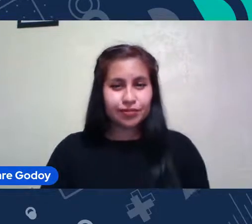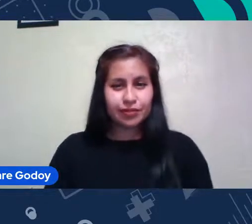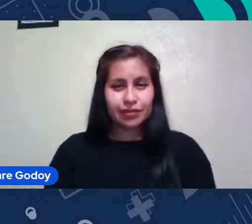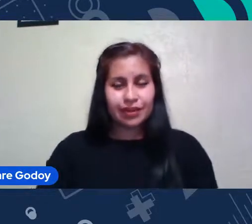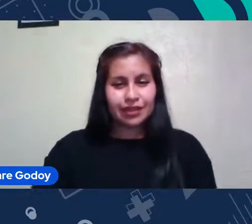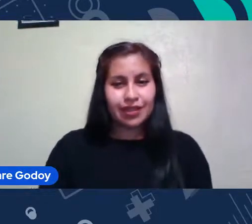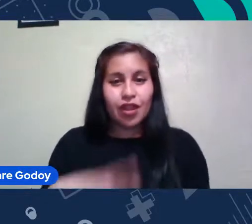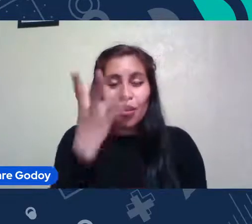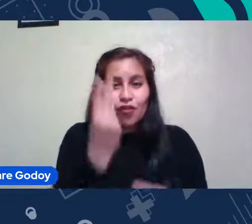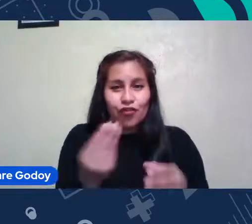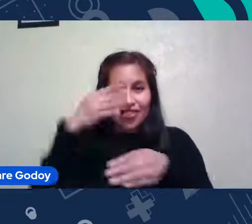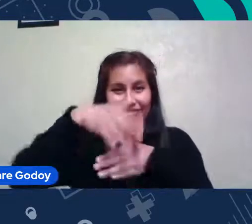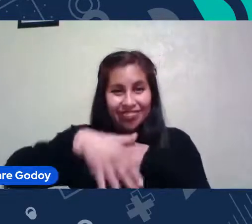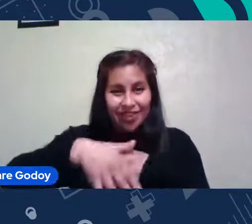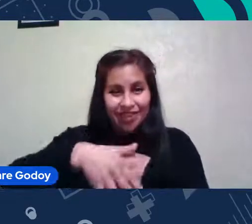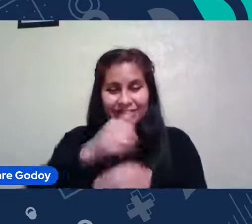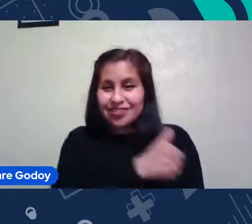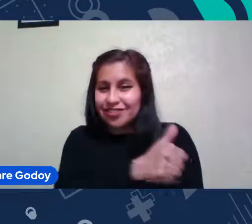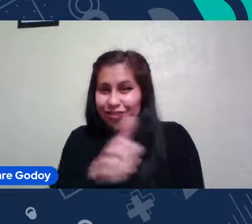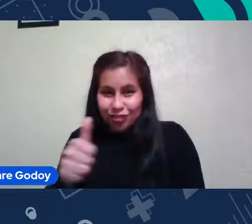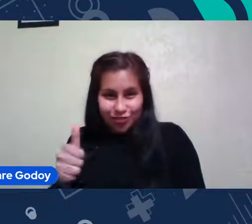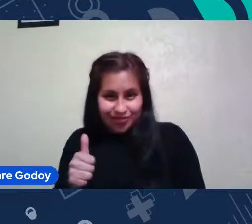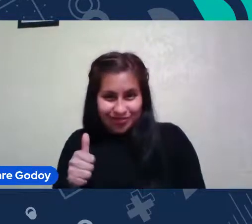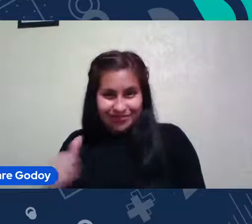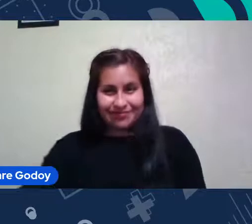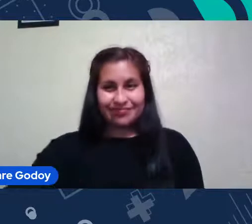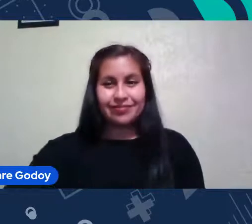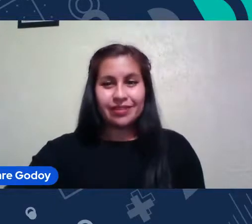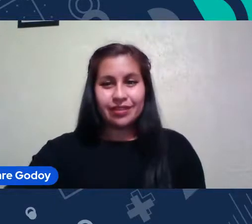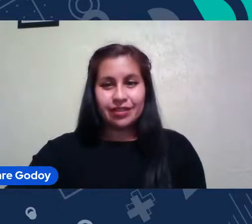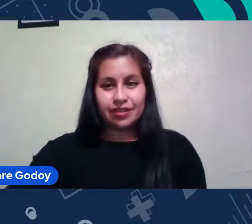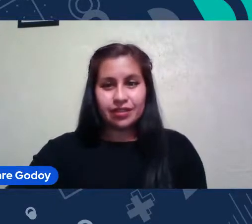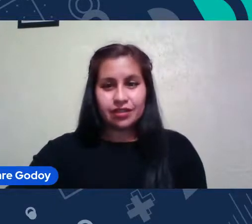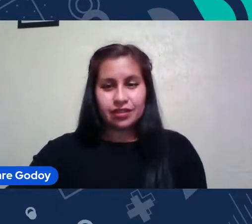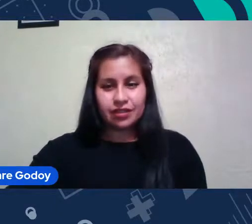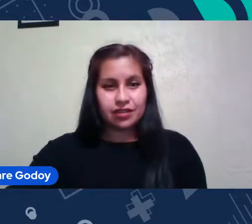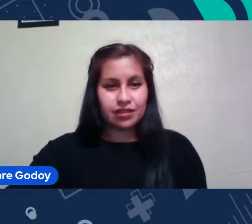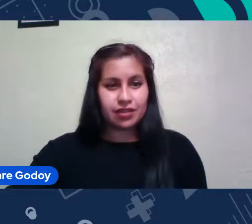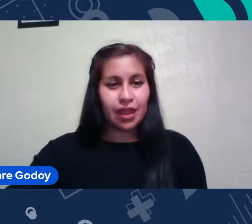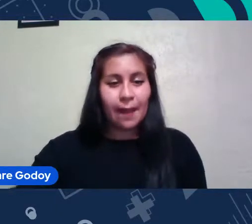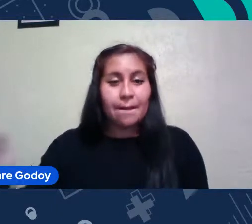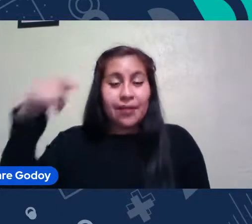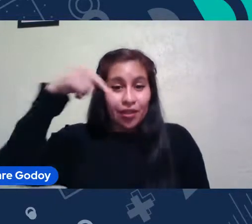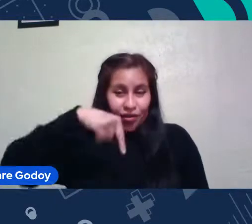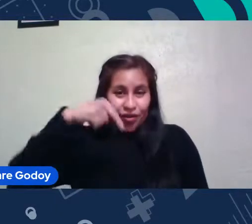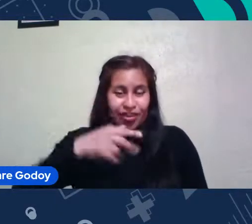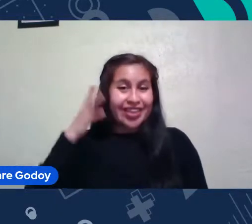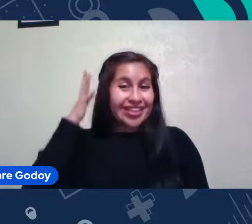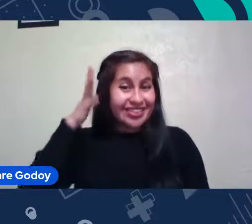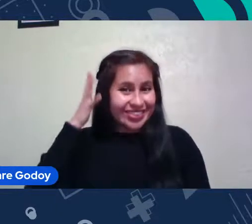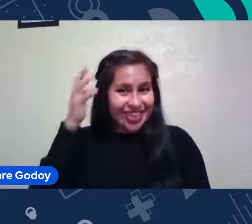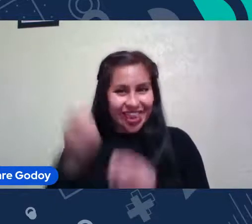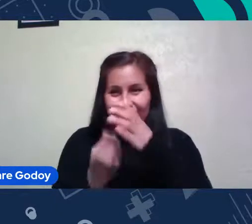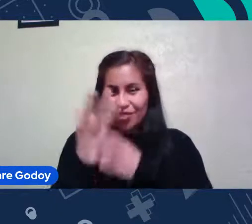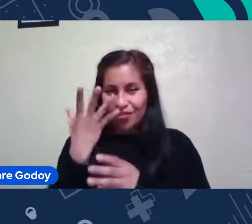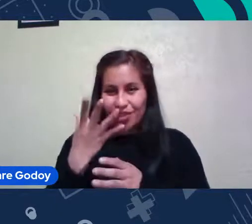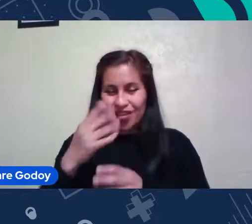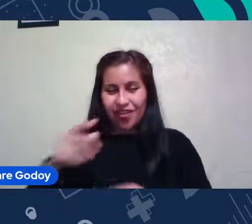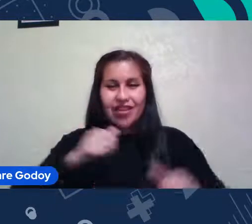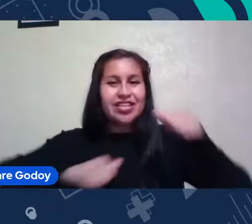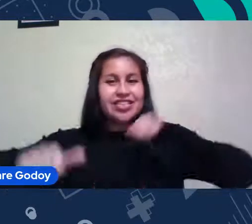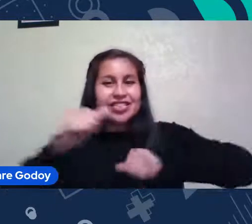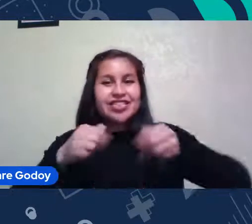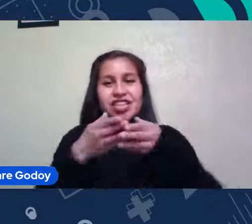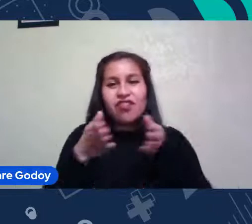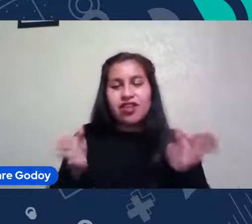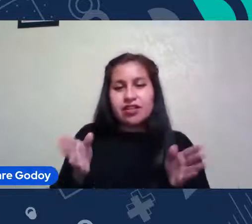Buenas tardes a todas y todos. Estamos presentes en una nueva charla de Ciencia Abierta, conversaciones sobre el territorio.